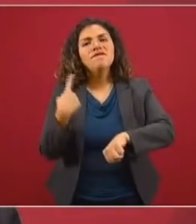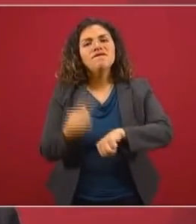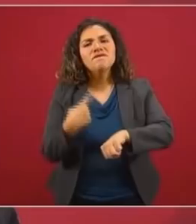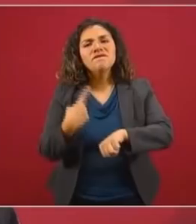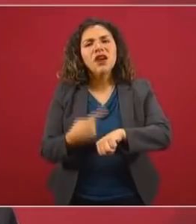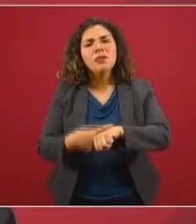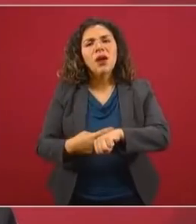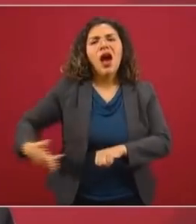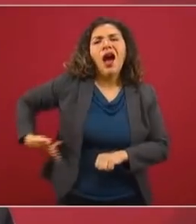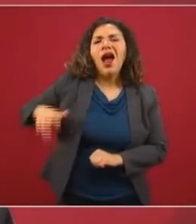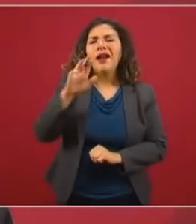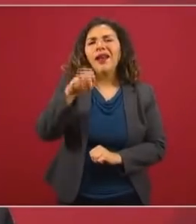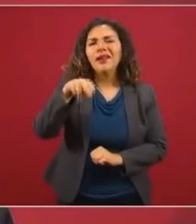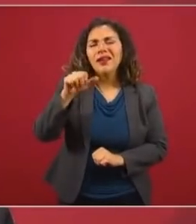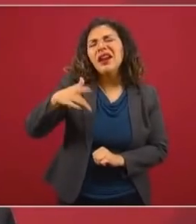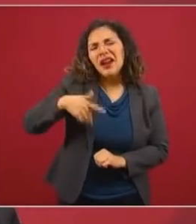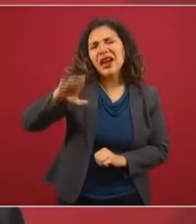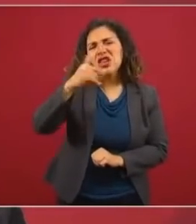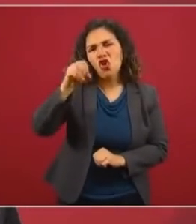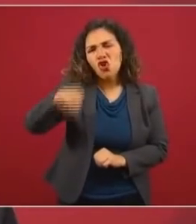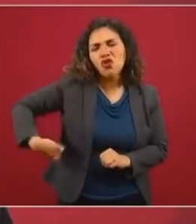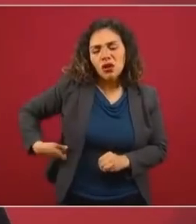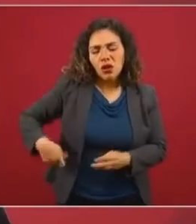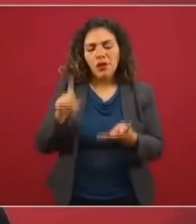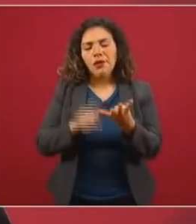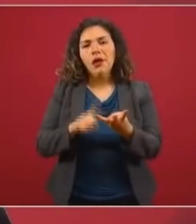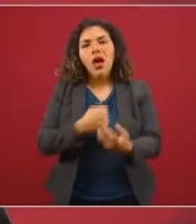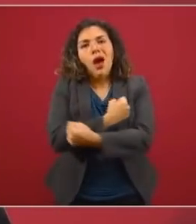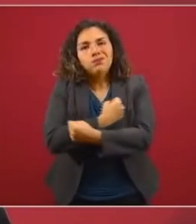renales, con obesidad.